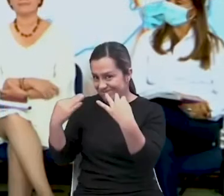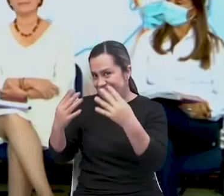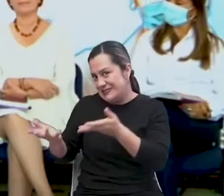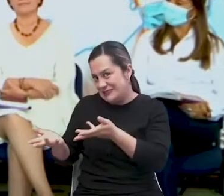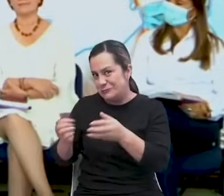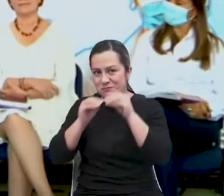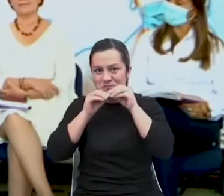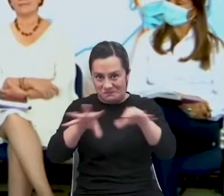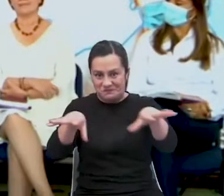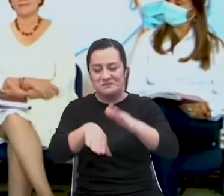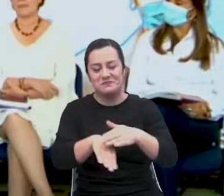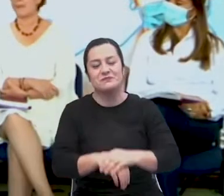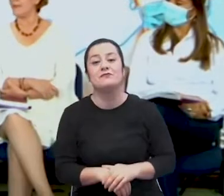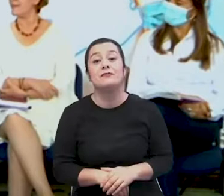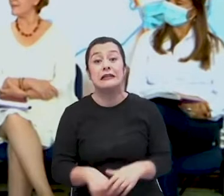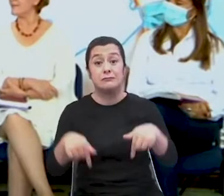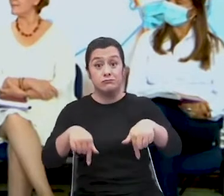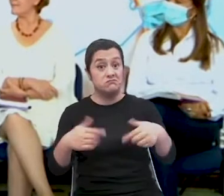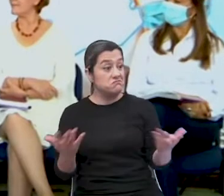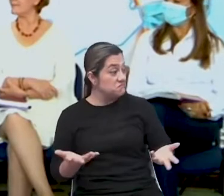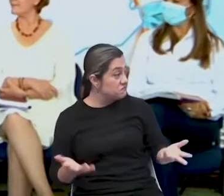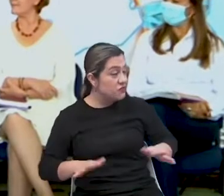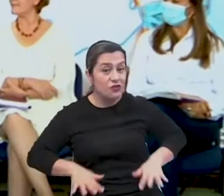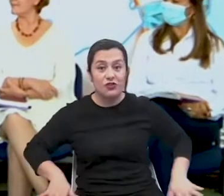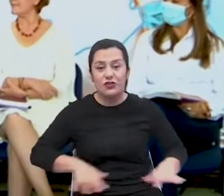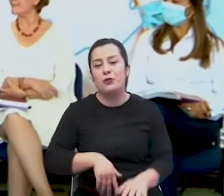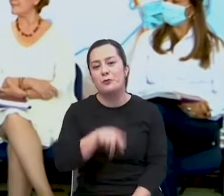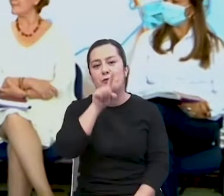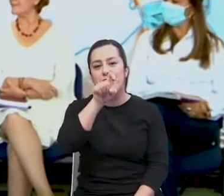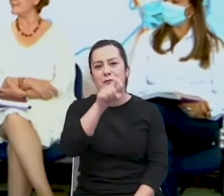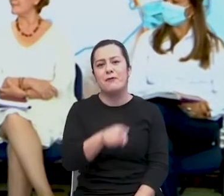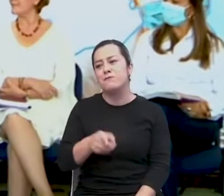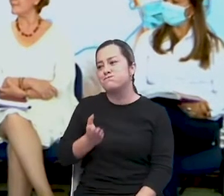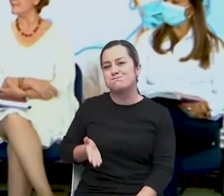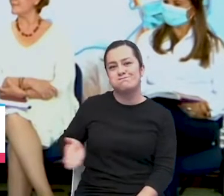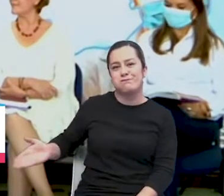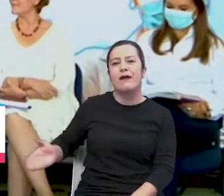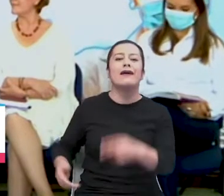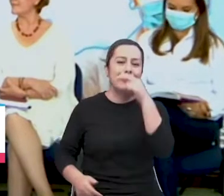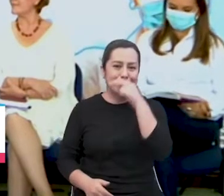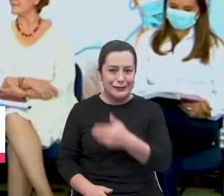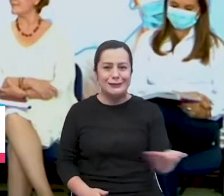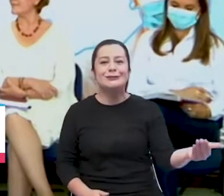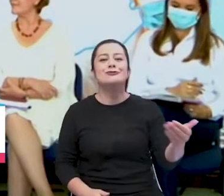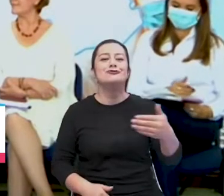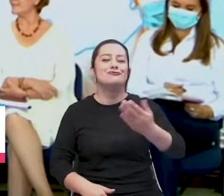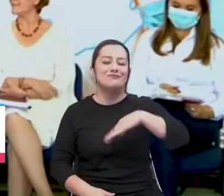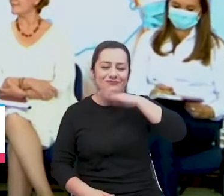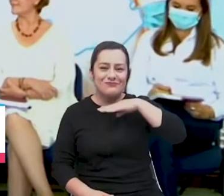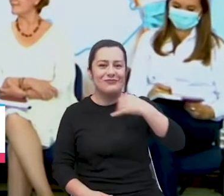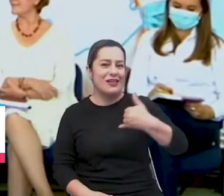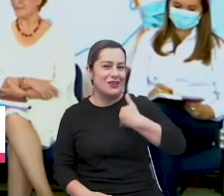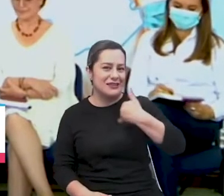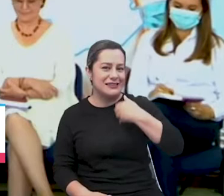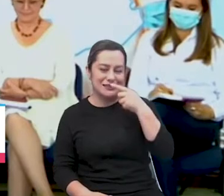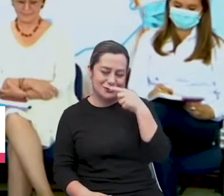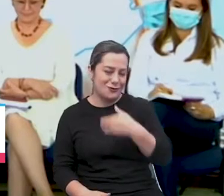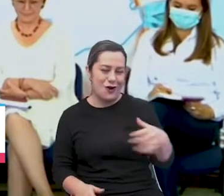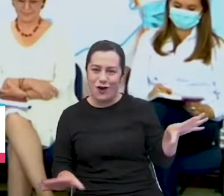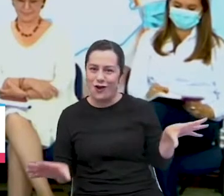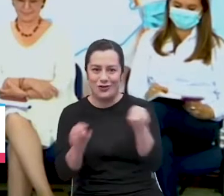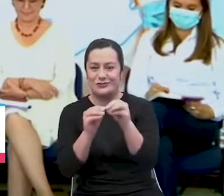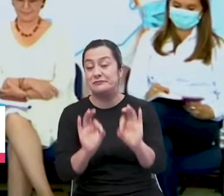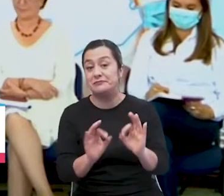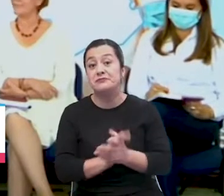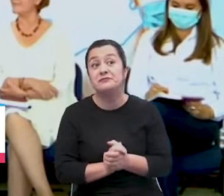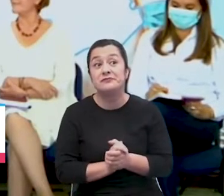Efectivamente hoy nos encontramos desde Bucaramanga con los protagonistas de esta estrategia, nuestros niños, niñas, adolescentes y jóvenes. Y por eso estamos